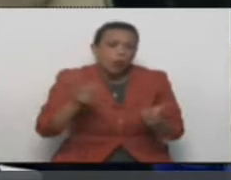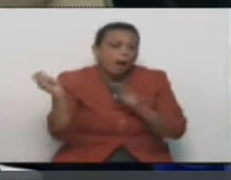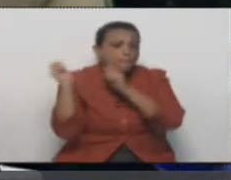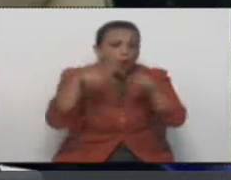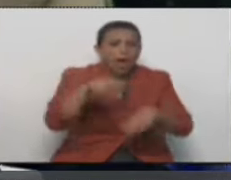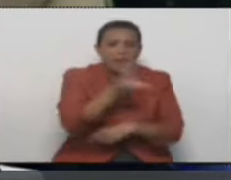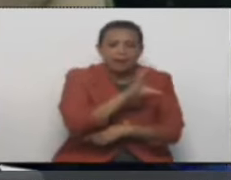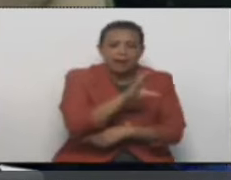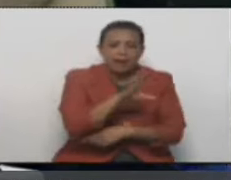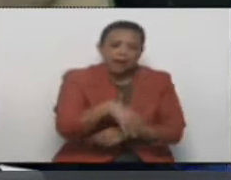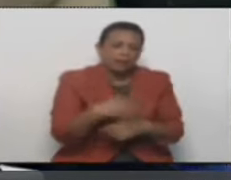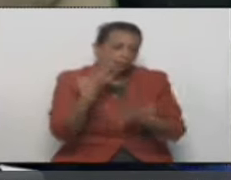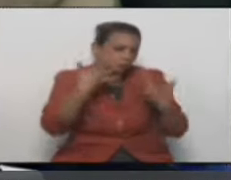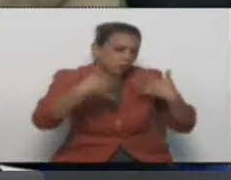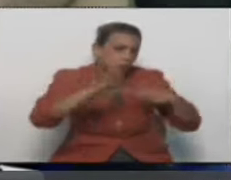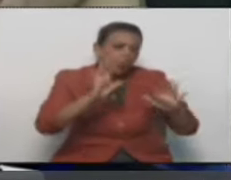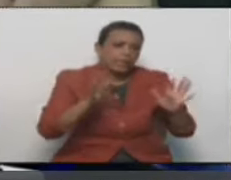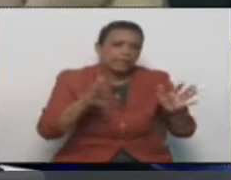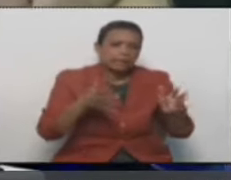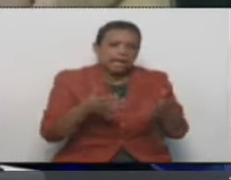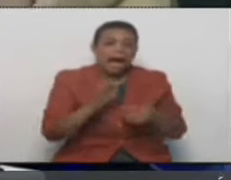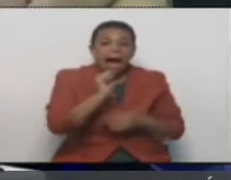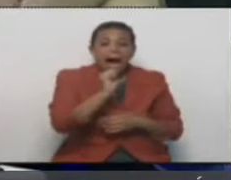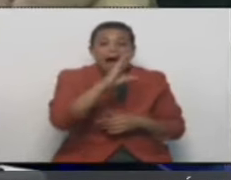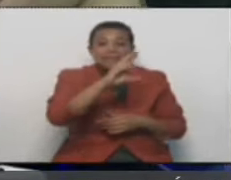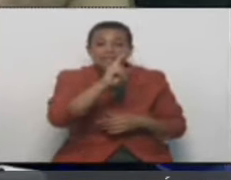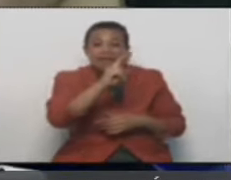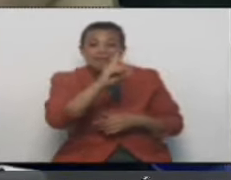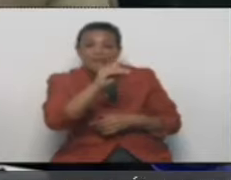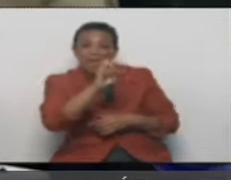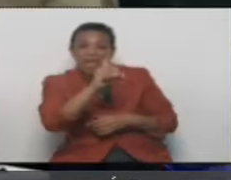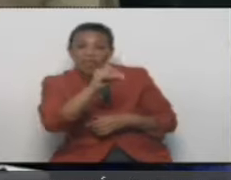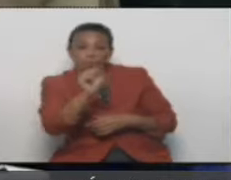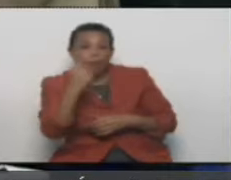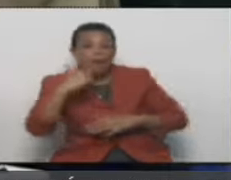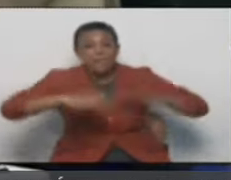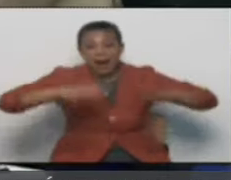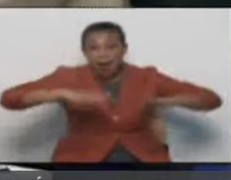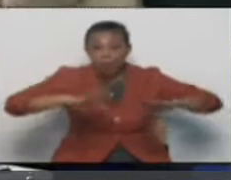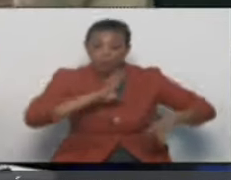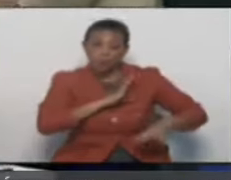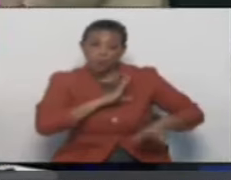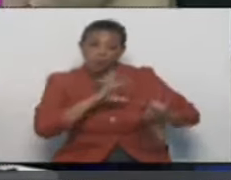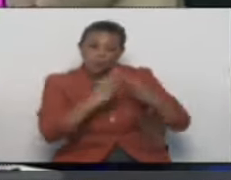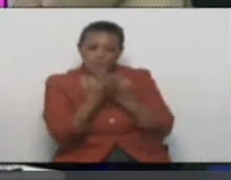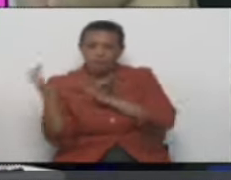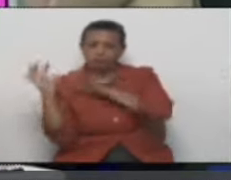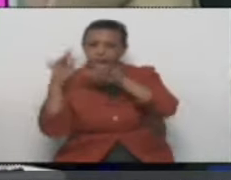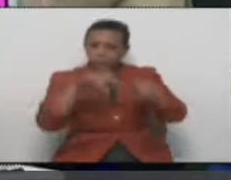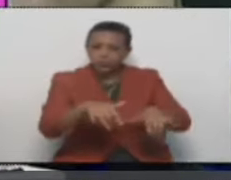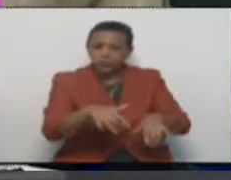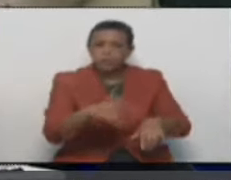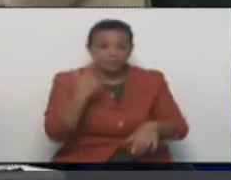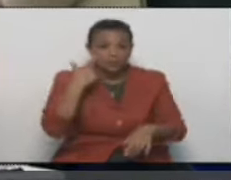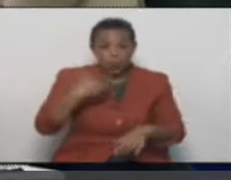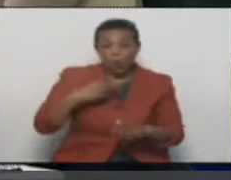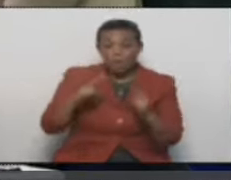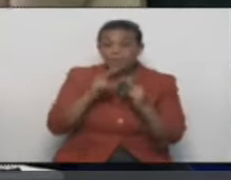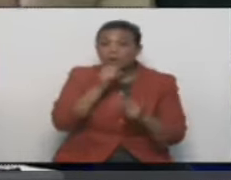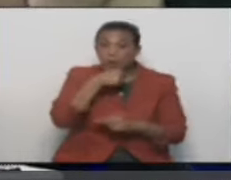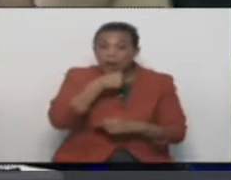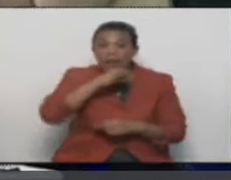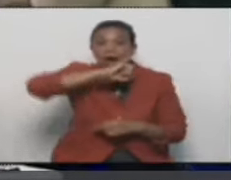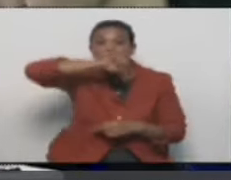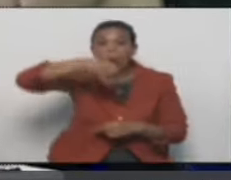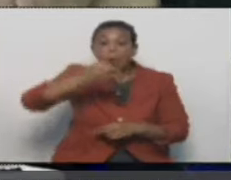Caracas. Hay un Acevedo que viene de Barlovento, y mi abuelo se llamaba